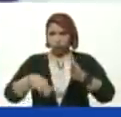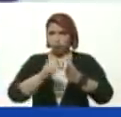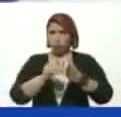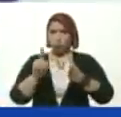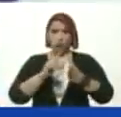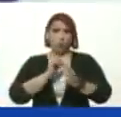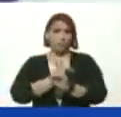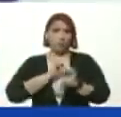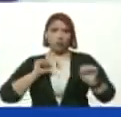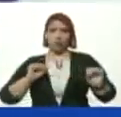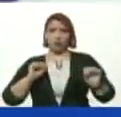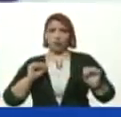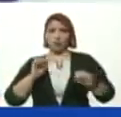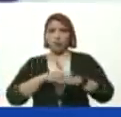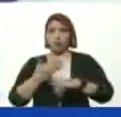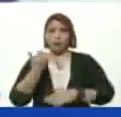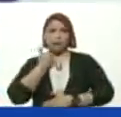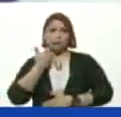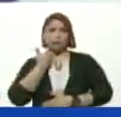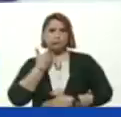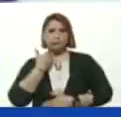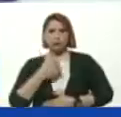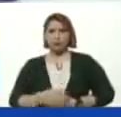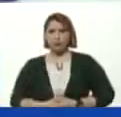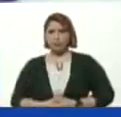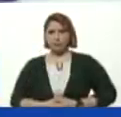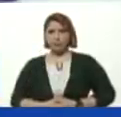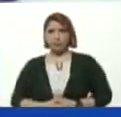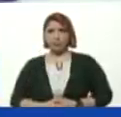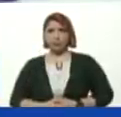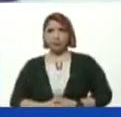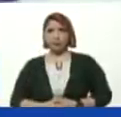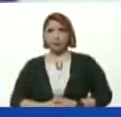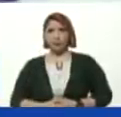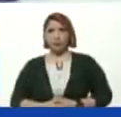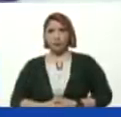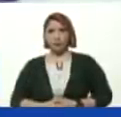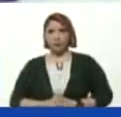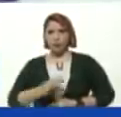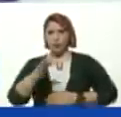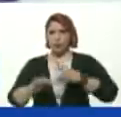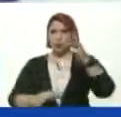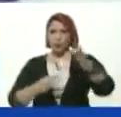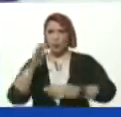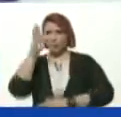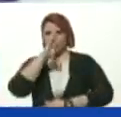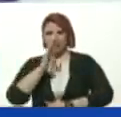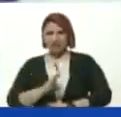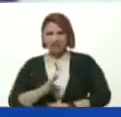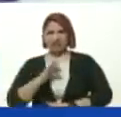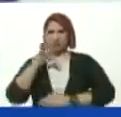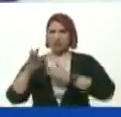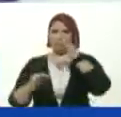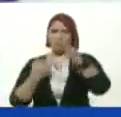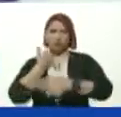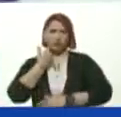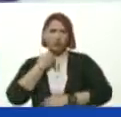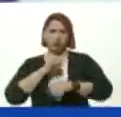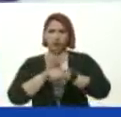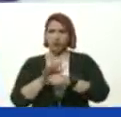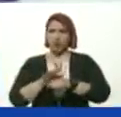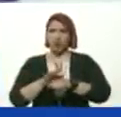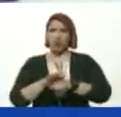Porque bueno La pandemia Llegó la La variante Brasilera Uno La variante Brasilera Dos La